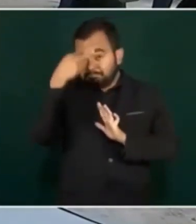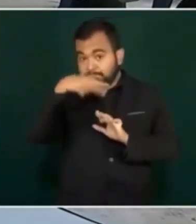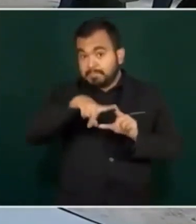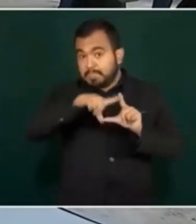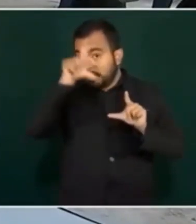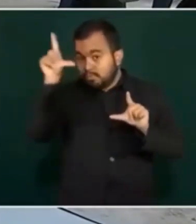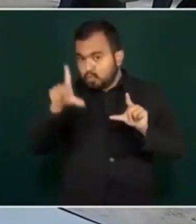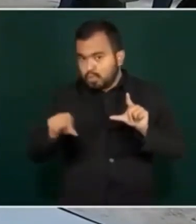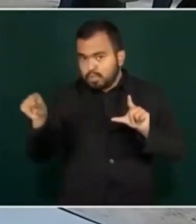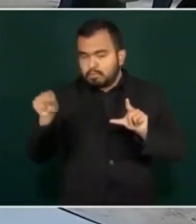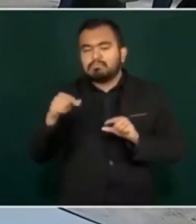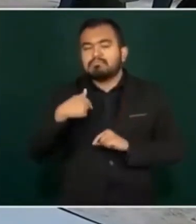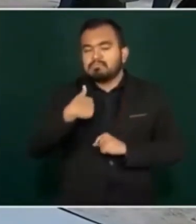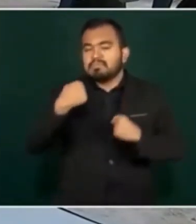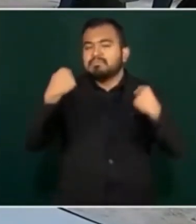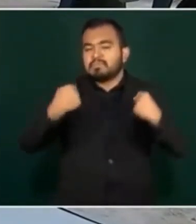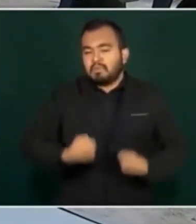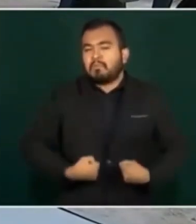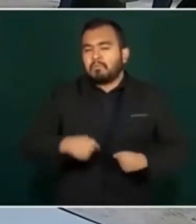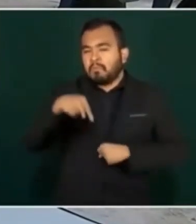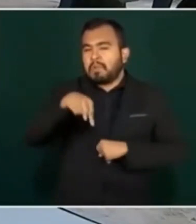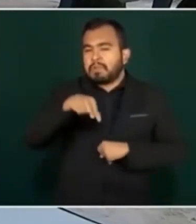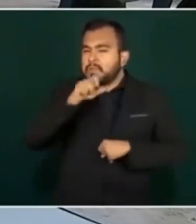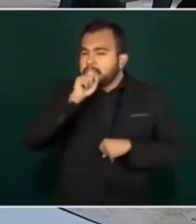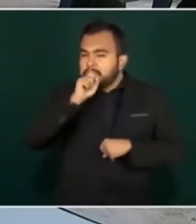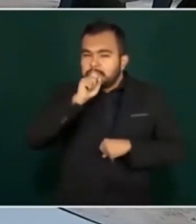Estoy seguro que aquí en Jalisco es distinto.